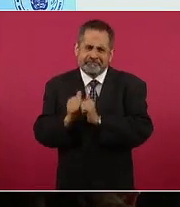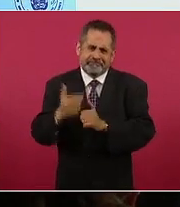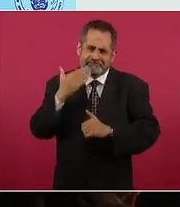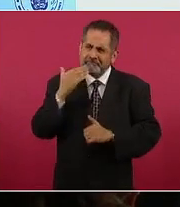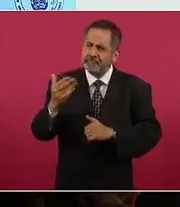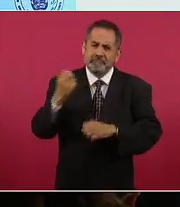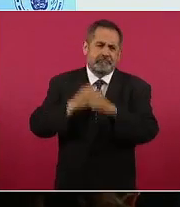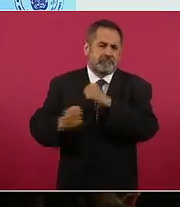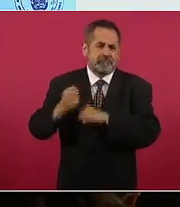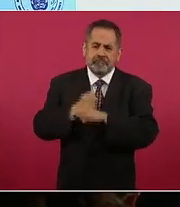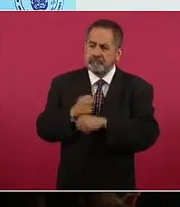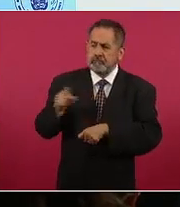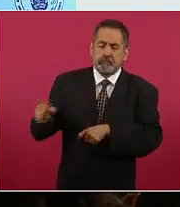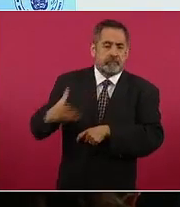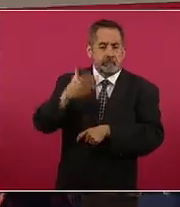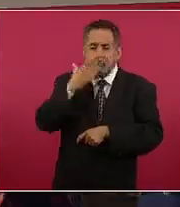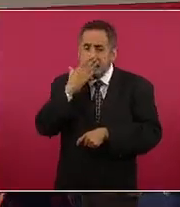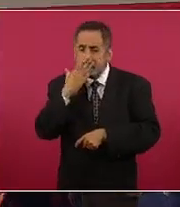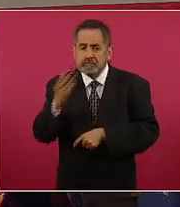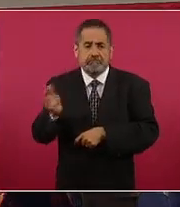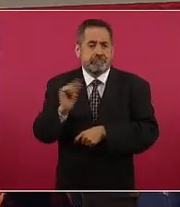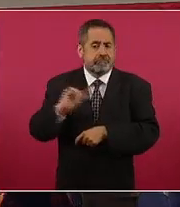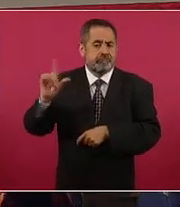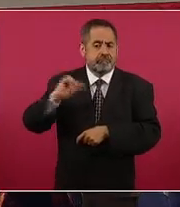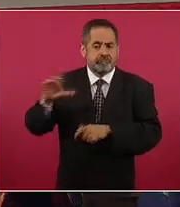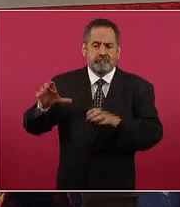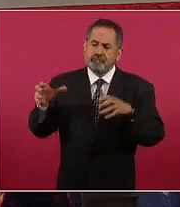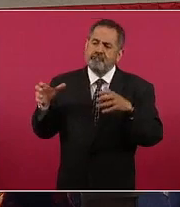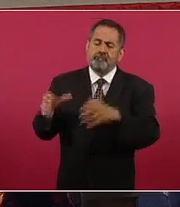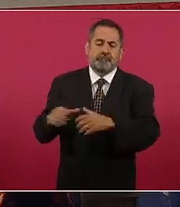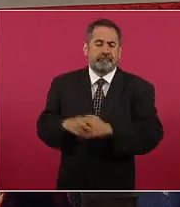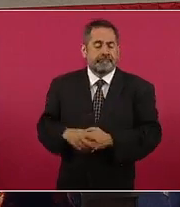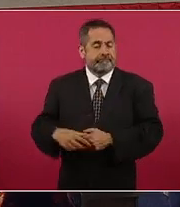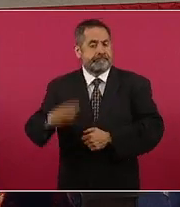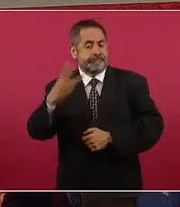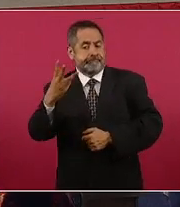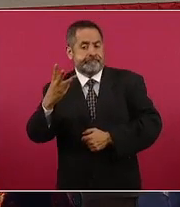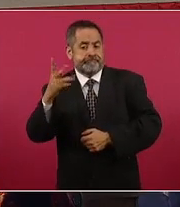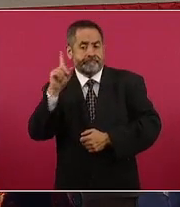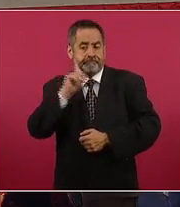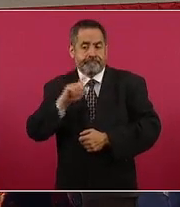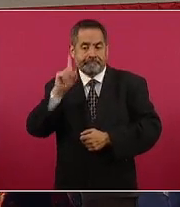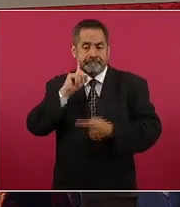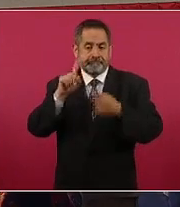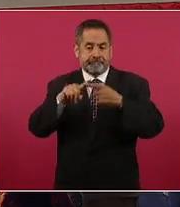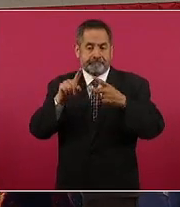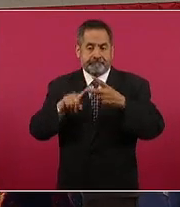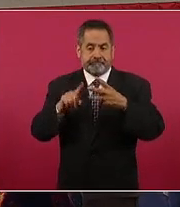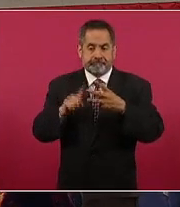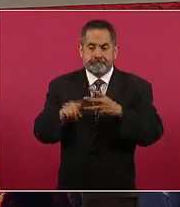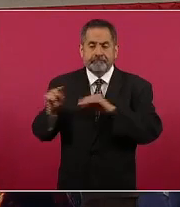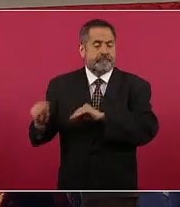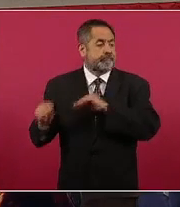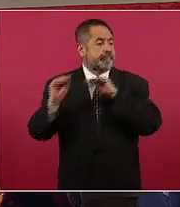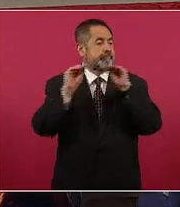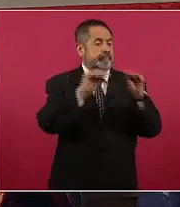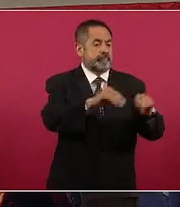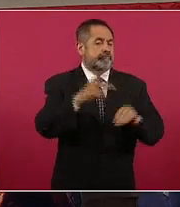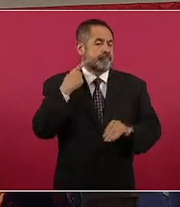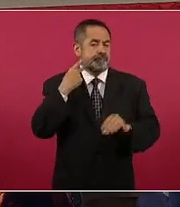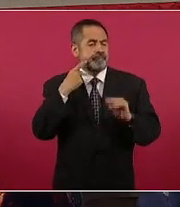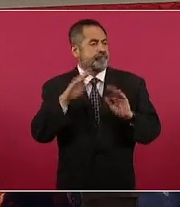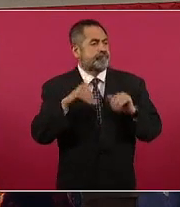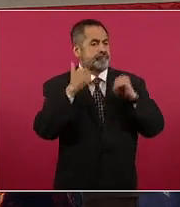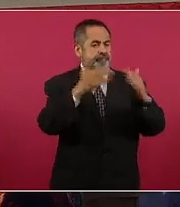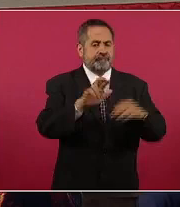muchos años que ha tenido una muy destacada participación pública. Tres mujeres, política exterior feminista y reconocimiento